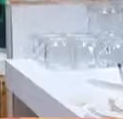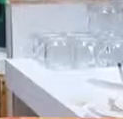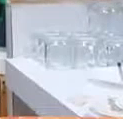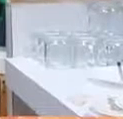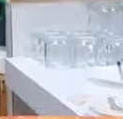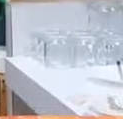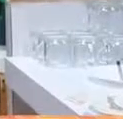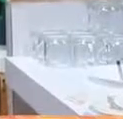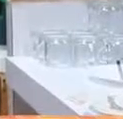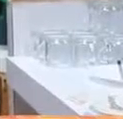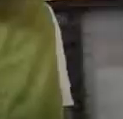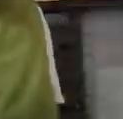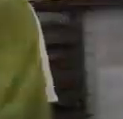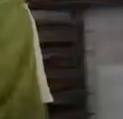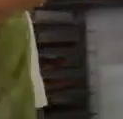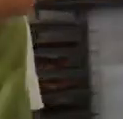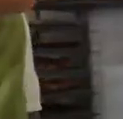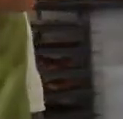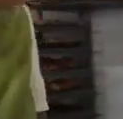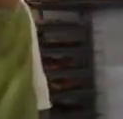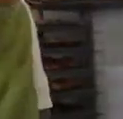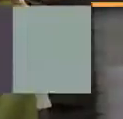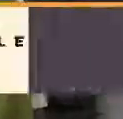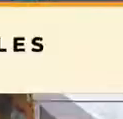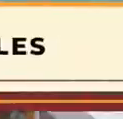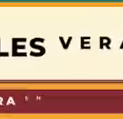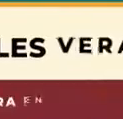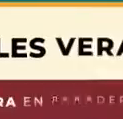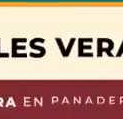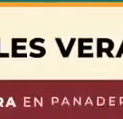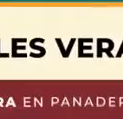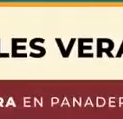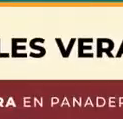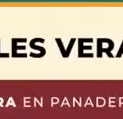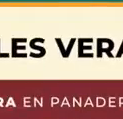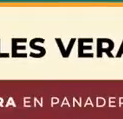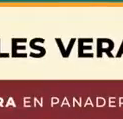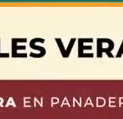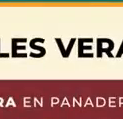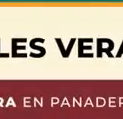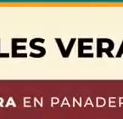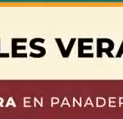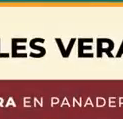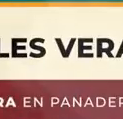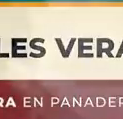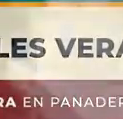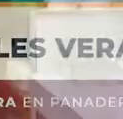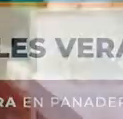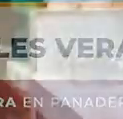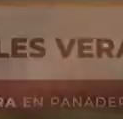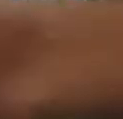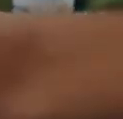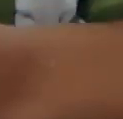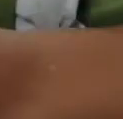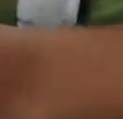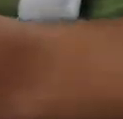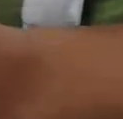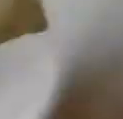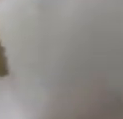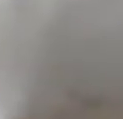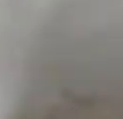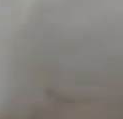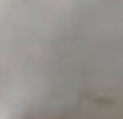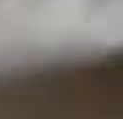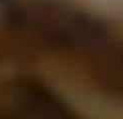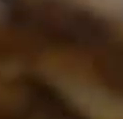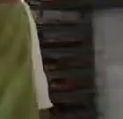Tengo actualmente tres becarios. Siempre tienes que capacitar a la gente. El hecho de que los chicos tengan un programa de un año nos da tiempo a